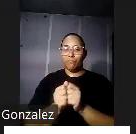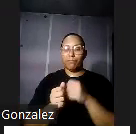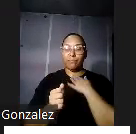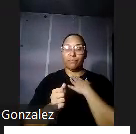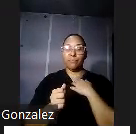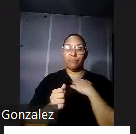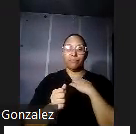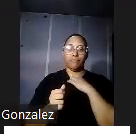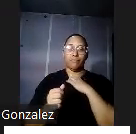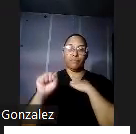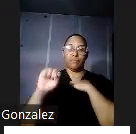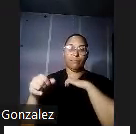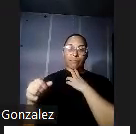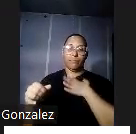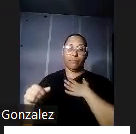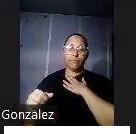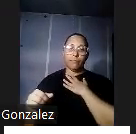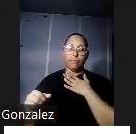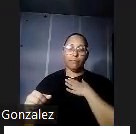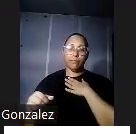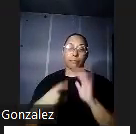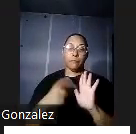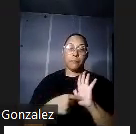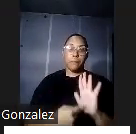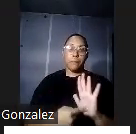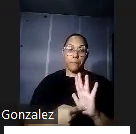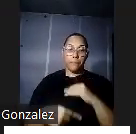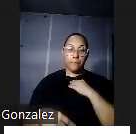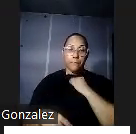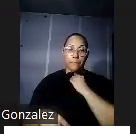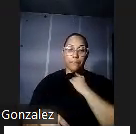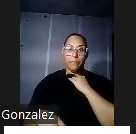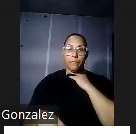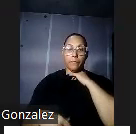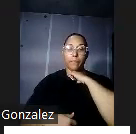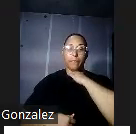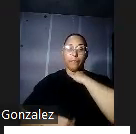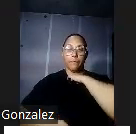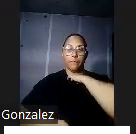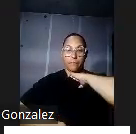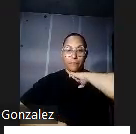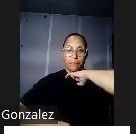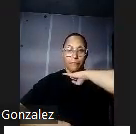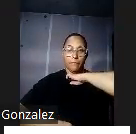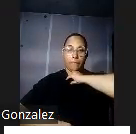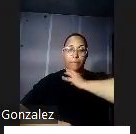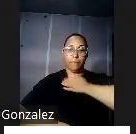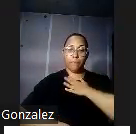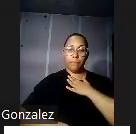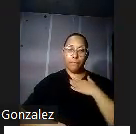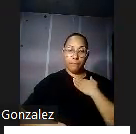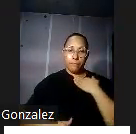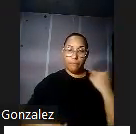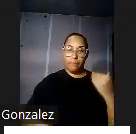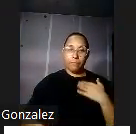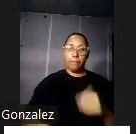carnaval en San Juan y si ustedes se fijan aquí está Margarita sentada en este sillón ese sillón Margarita lo conservó aquí vemos